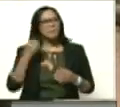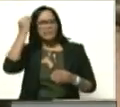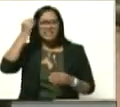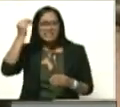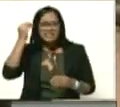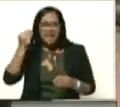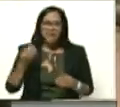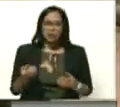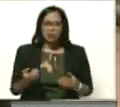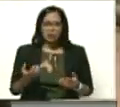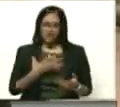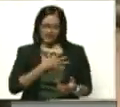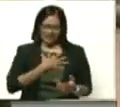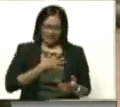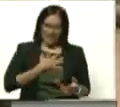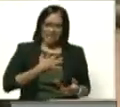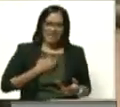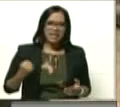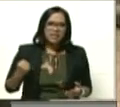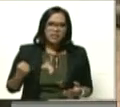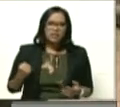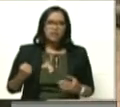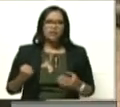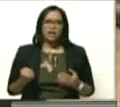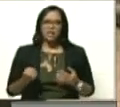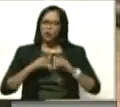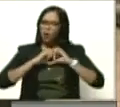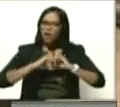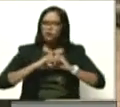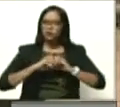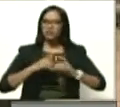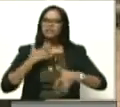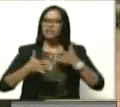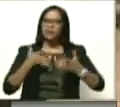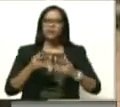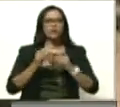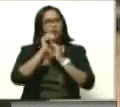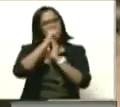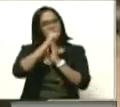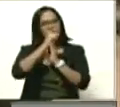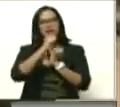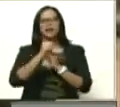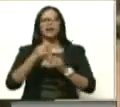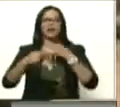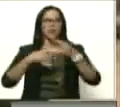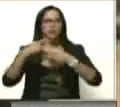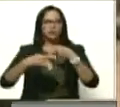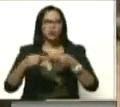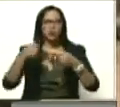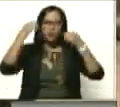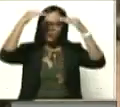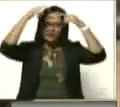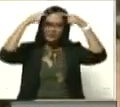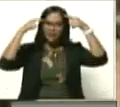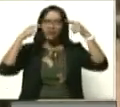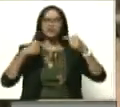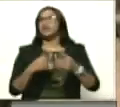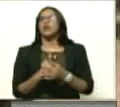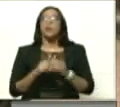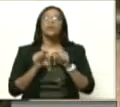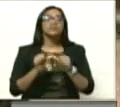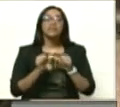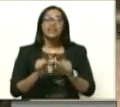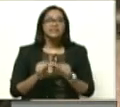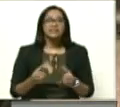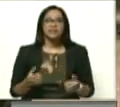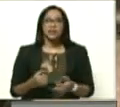arrancar al corazón el sentimiento hacia los líderes de la revolución, como fue el comandante Chávez, y como siguen siendo los